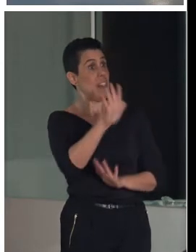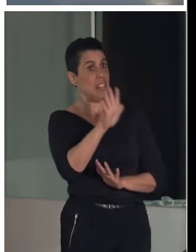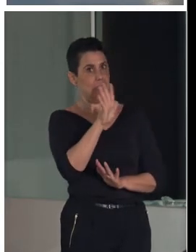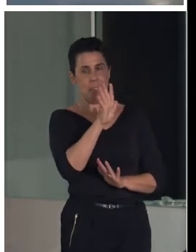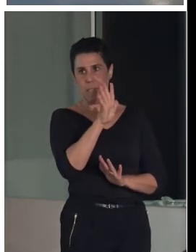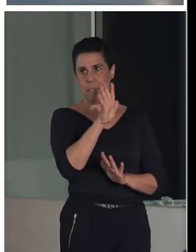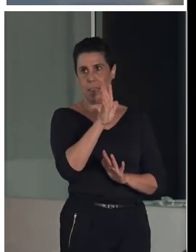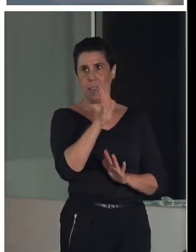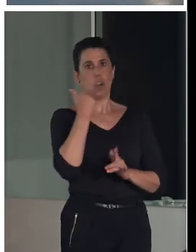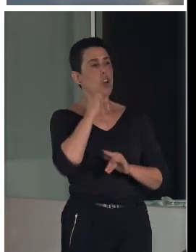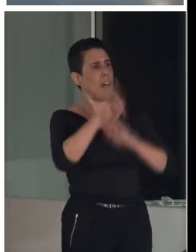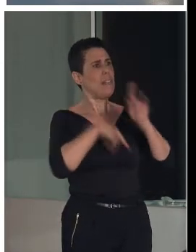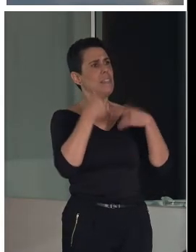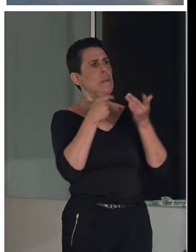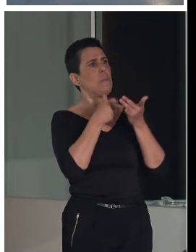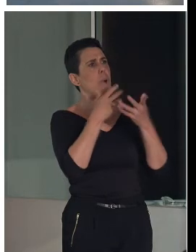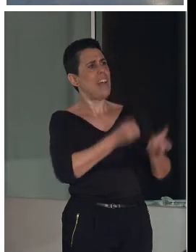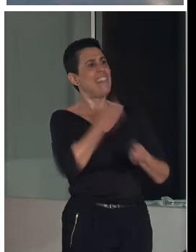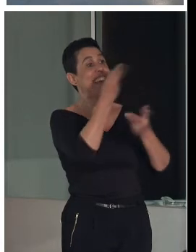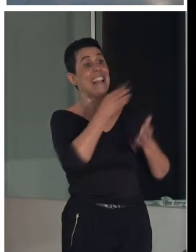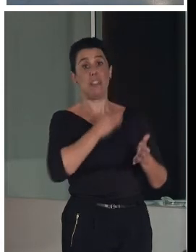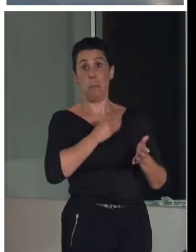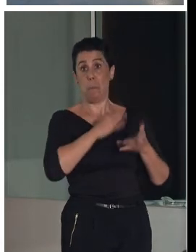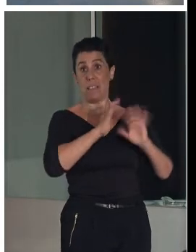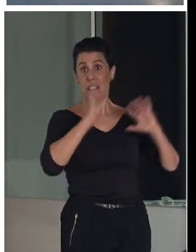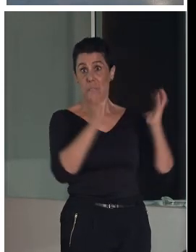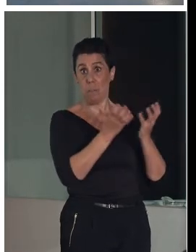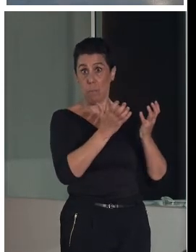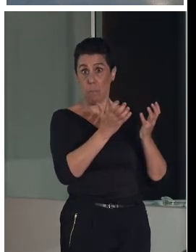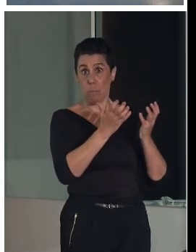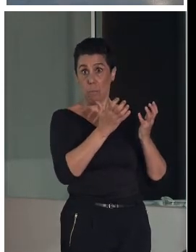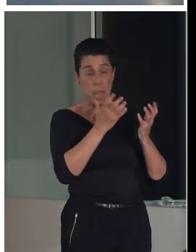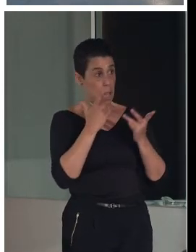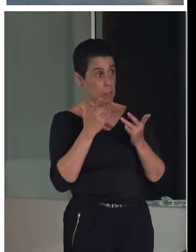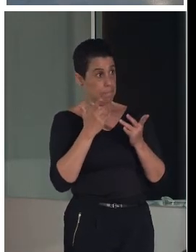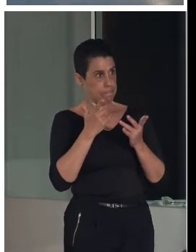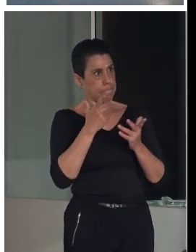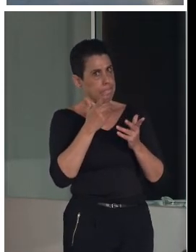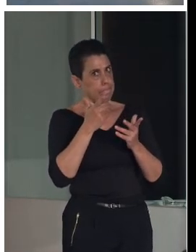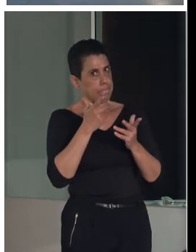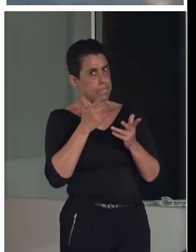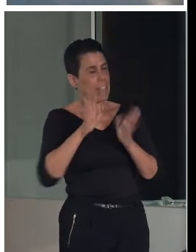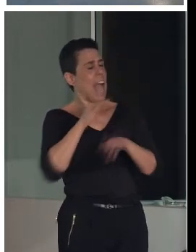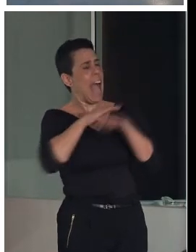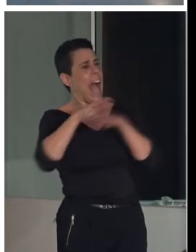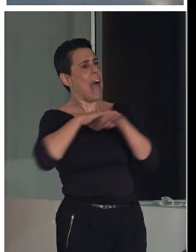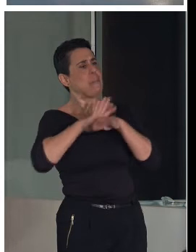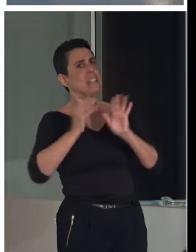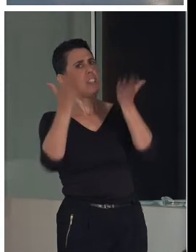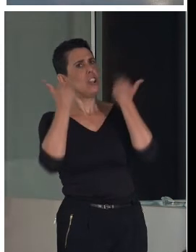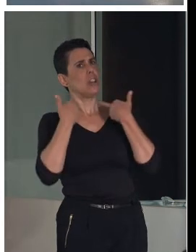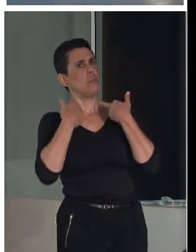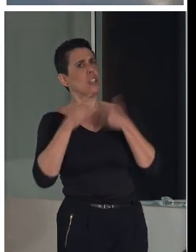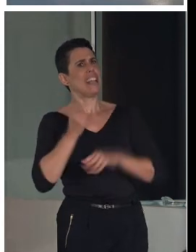después de esa declaración, se hace una intervención por parte de la Administración competente, que es la Dirección General de